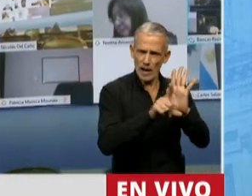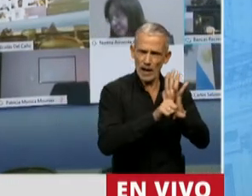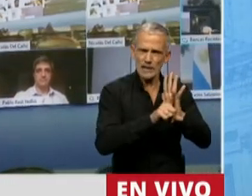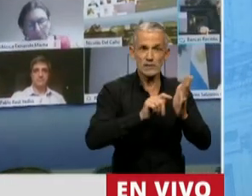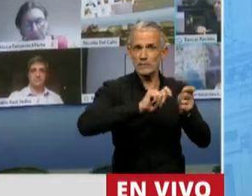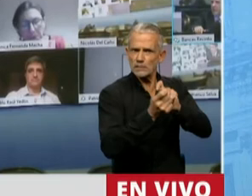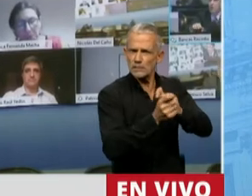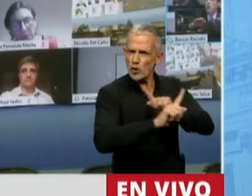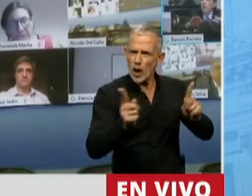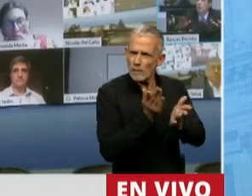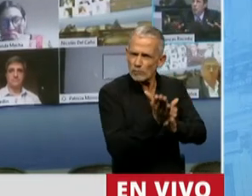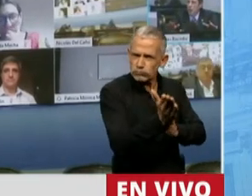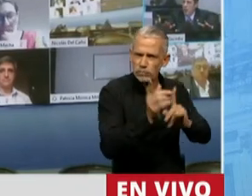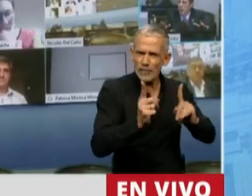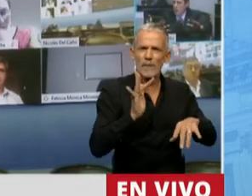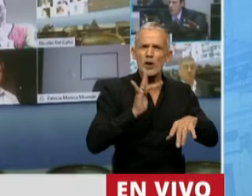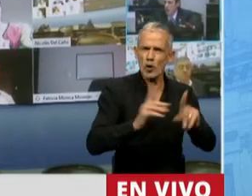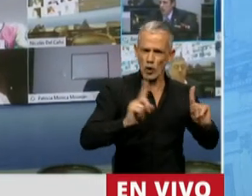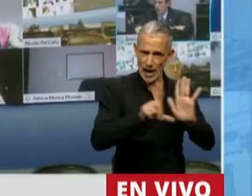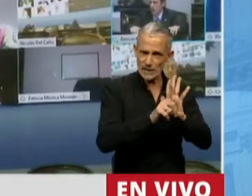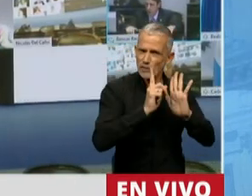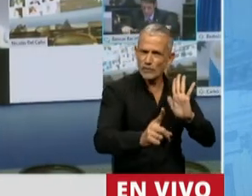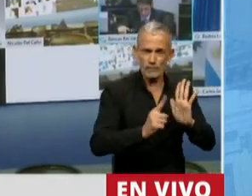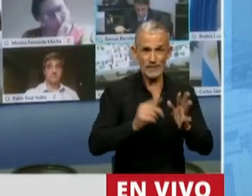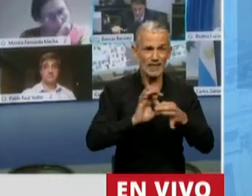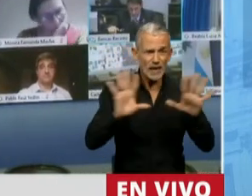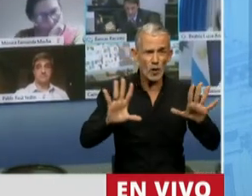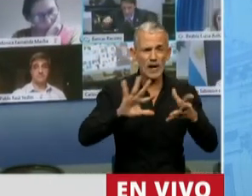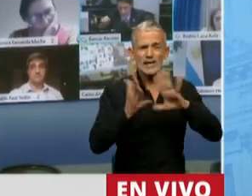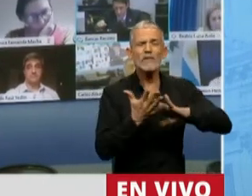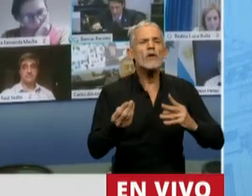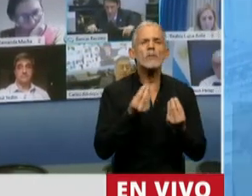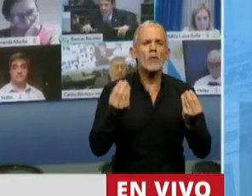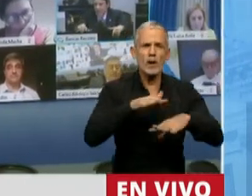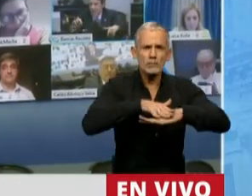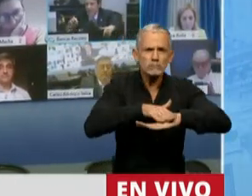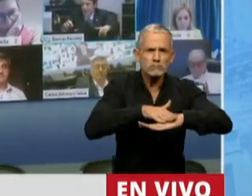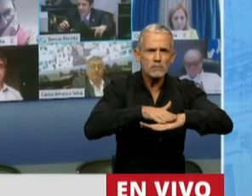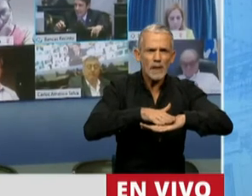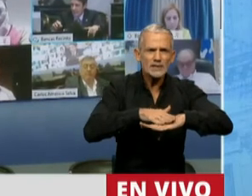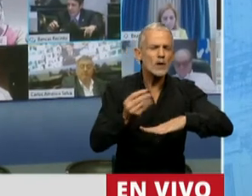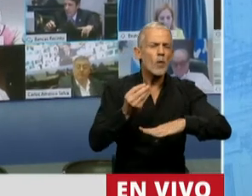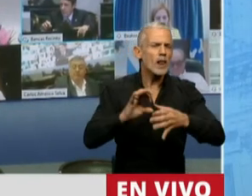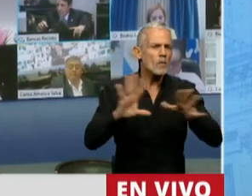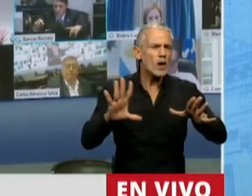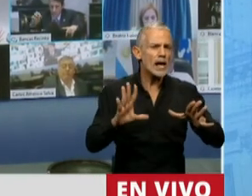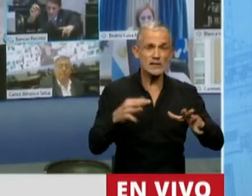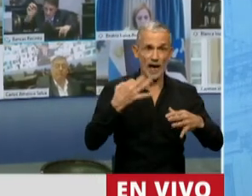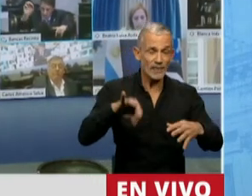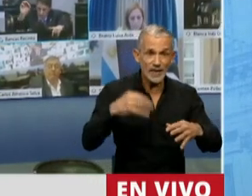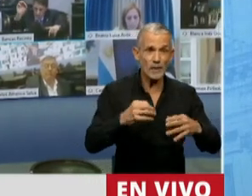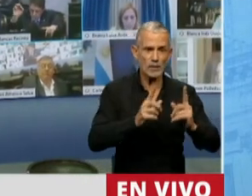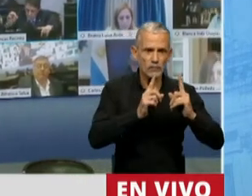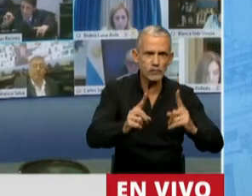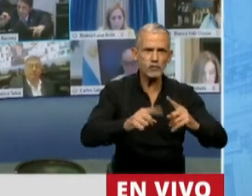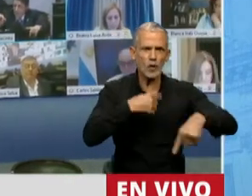inmutables y que no se pueden tocar. La democracia descansa, prevalece y